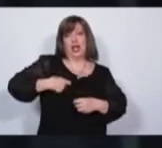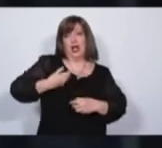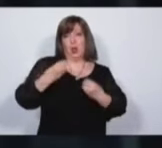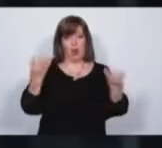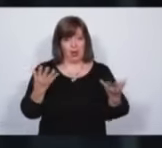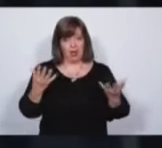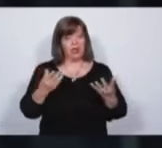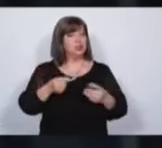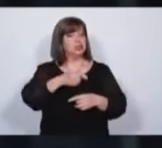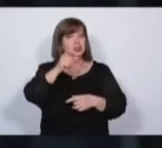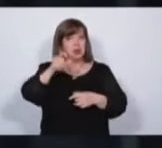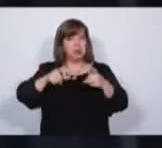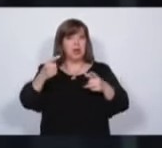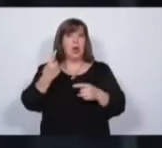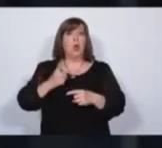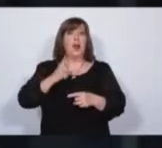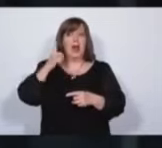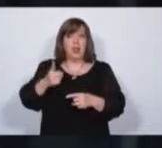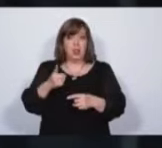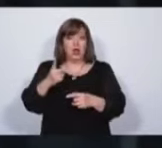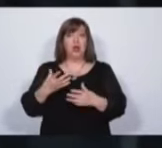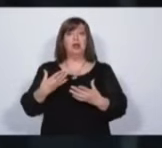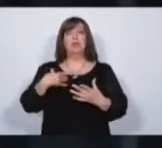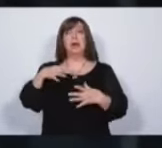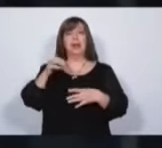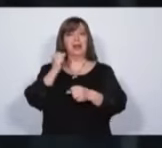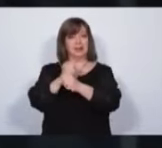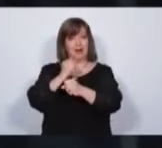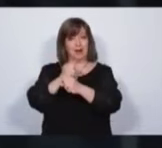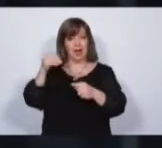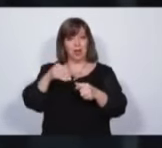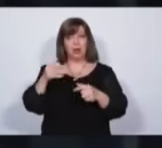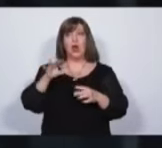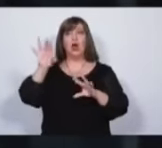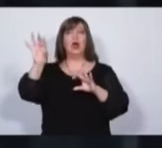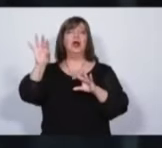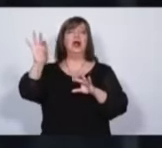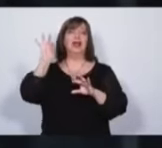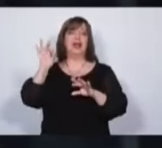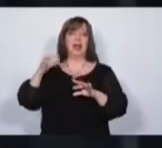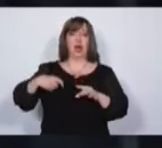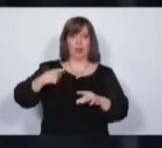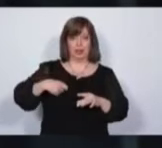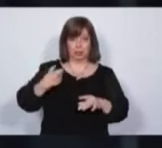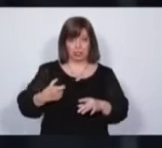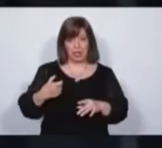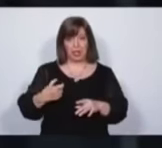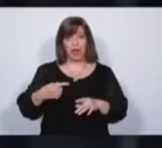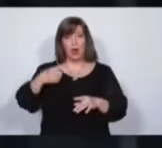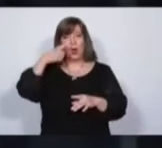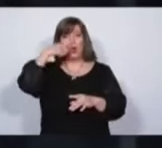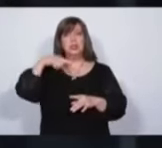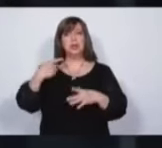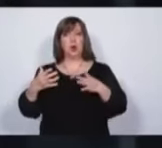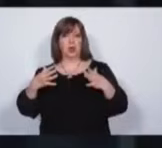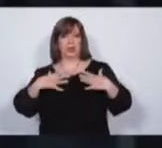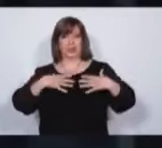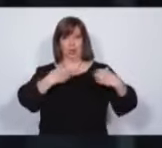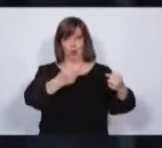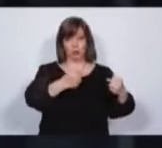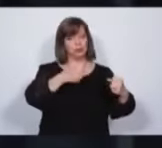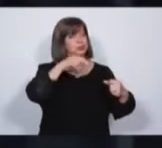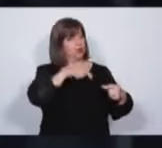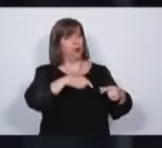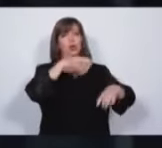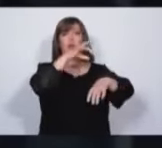Todos los trabajadores tienen un año para poder elegir la obra social que quieren. Y por último, el sistema de salud. Hoy